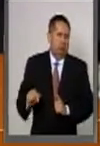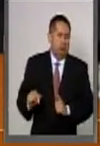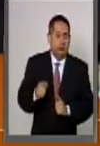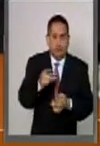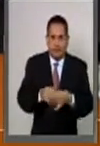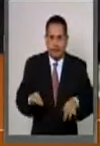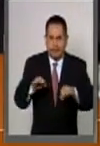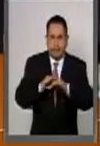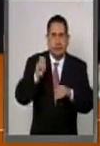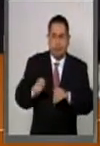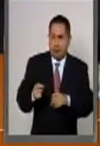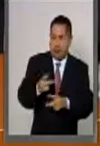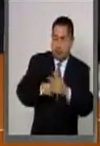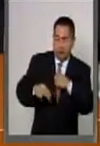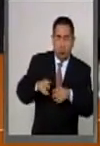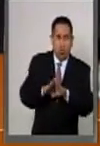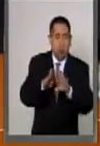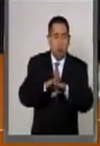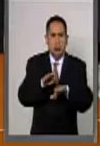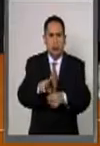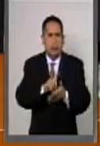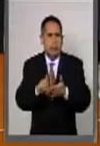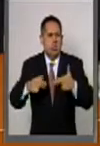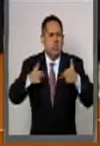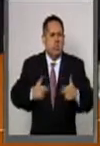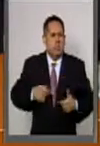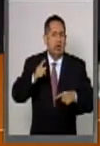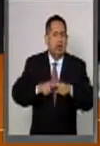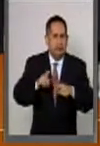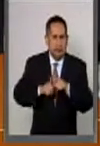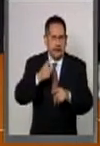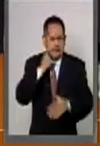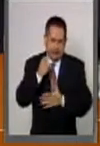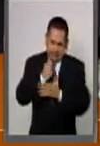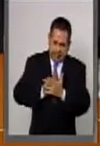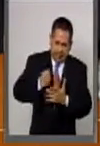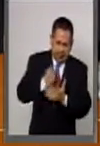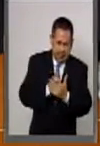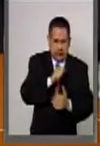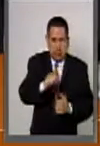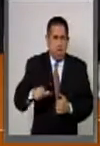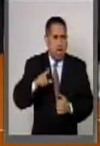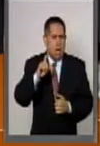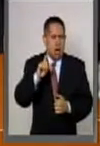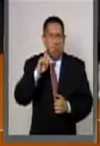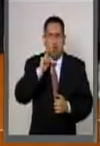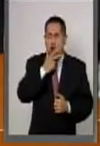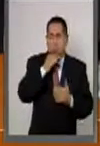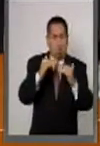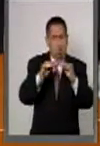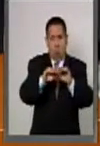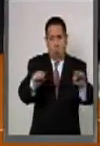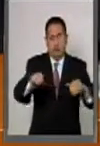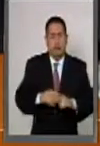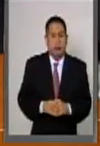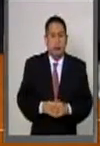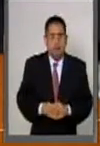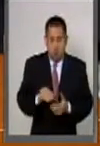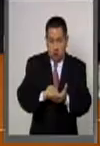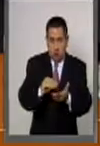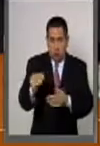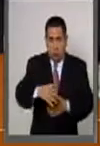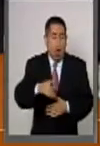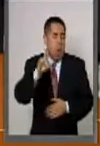y lo que representa en materia de derechos humanos y lucha por la igualdad y la equidad de género. Todavía las mujeres